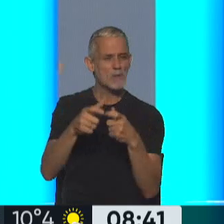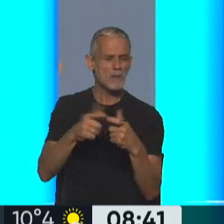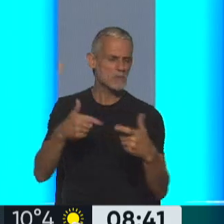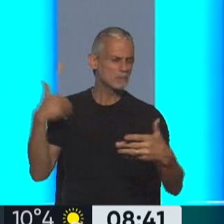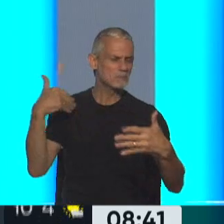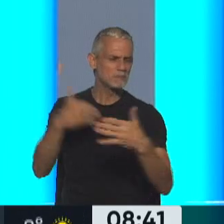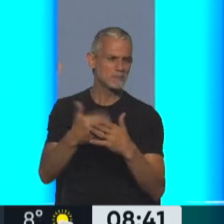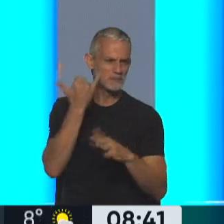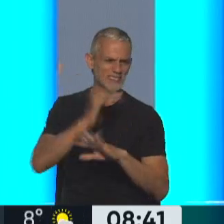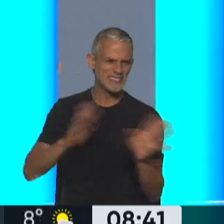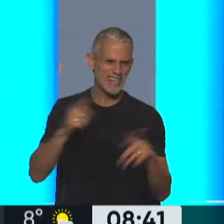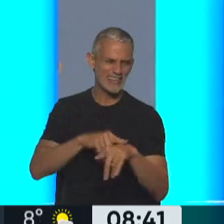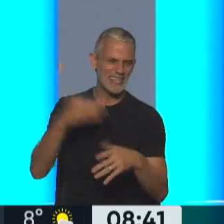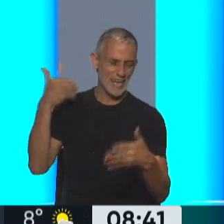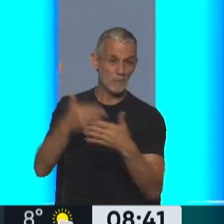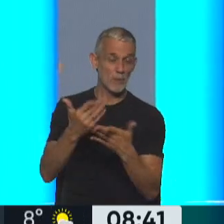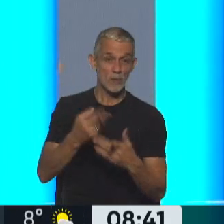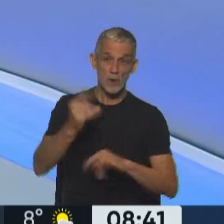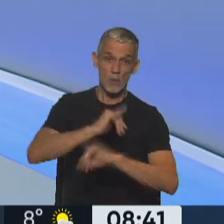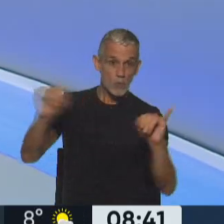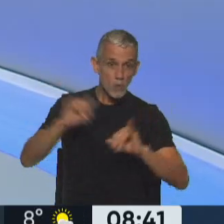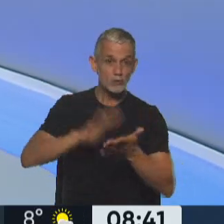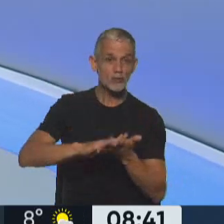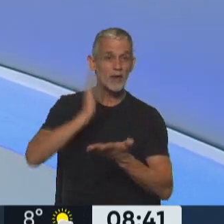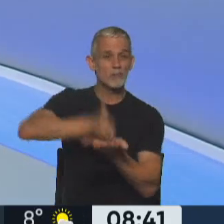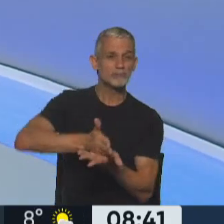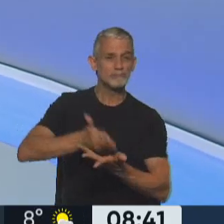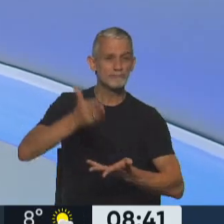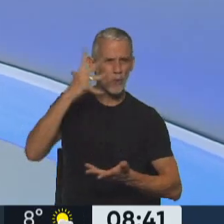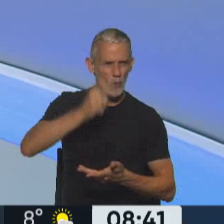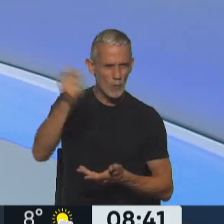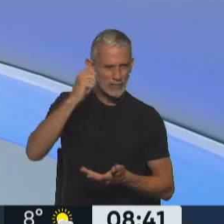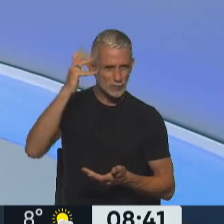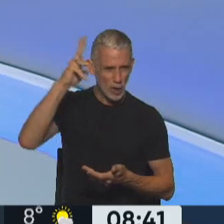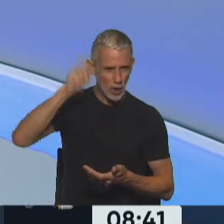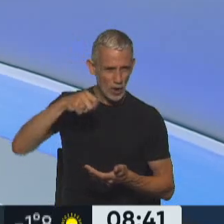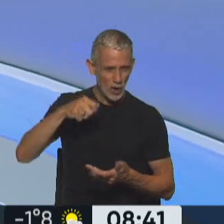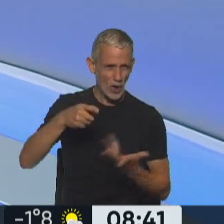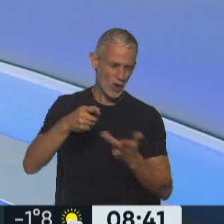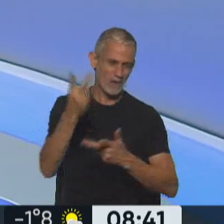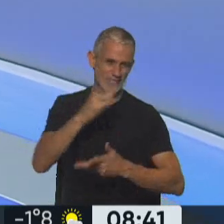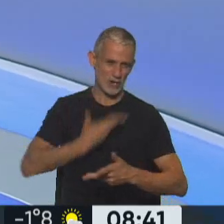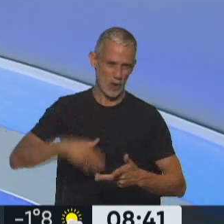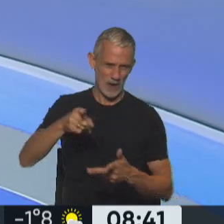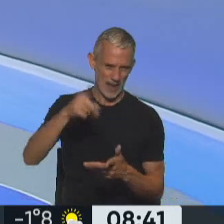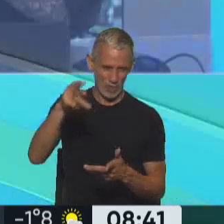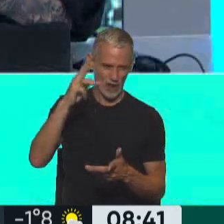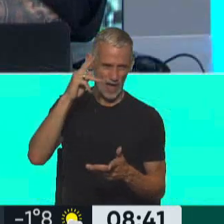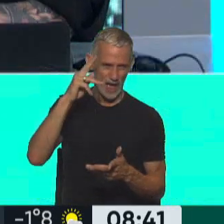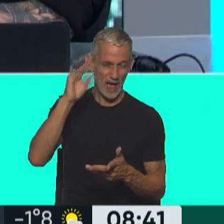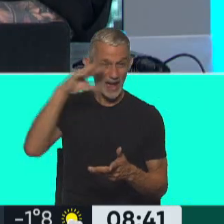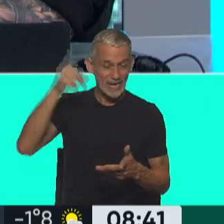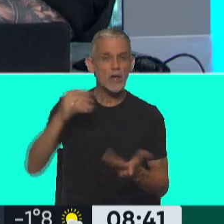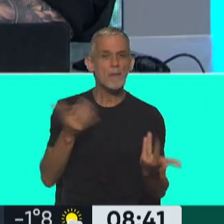hace algún tiempo. De hecho, cuando se conoció la condena a Cristina Fernández de Kirchner, hubo un pronunciamiento que publicó el gobernador de la provincia, Axel Kicillof, que también